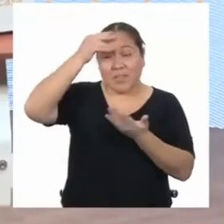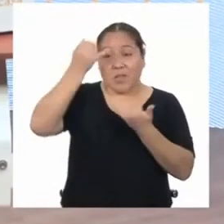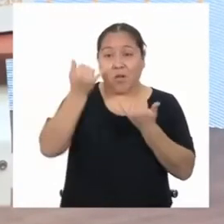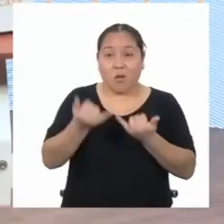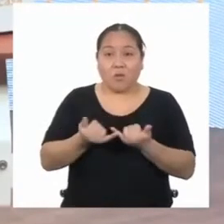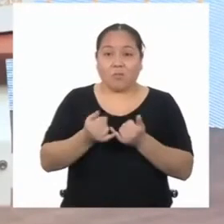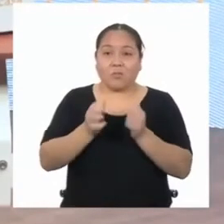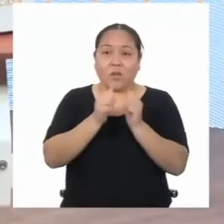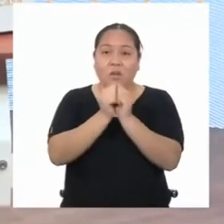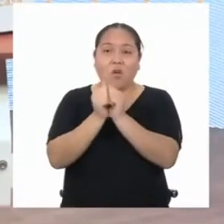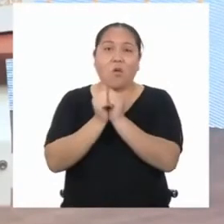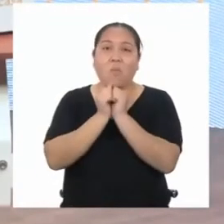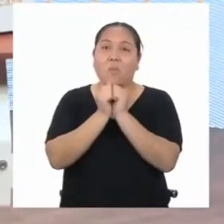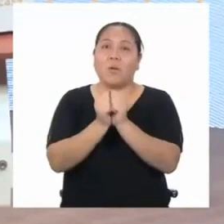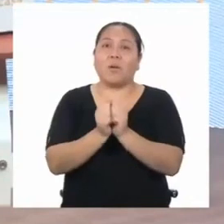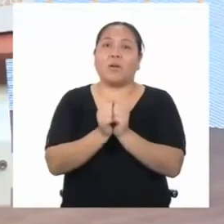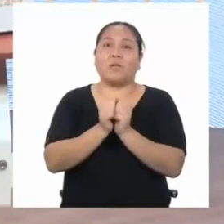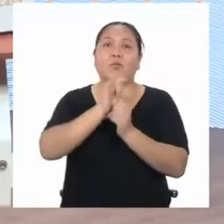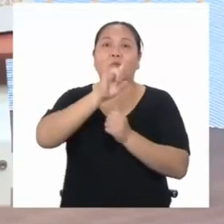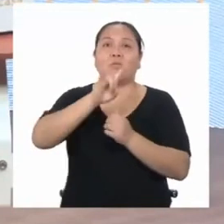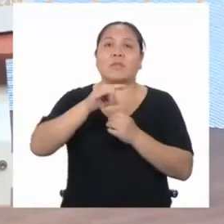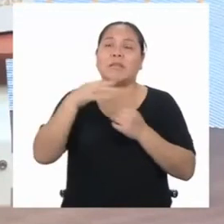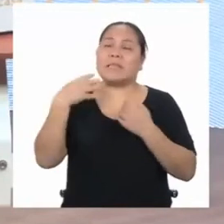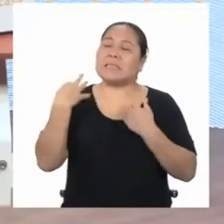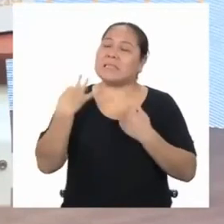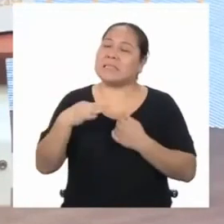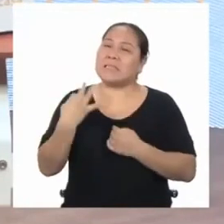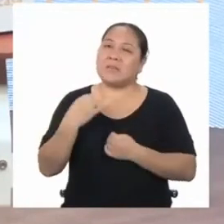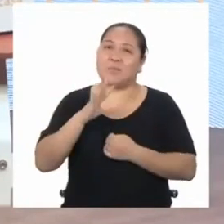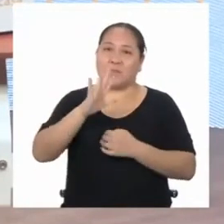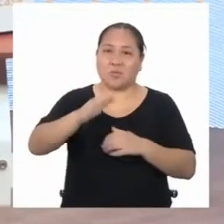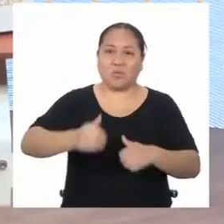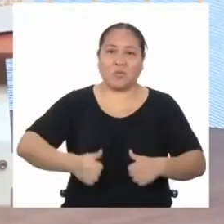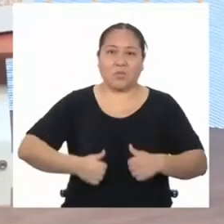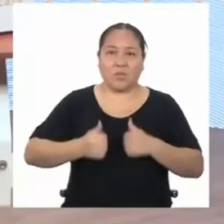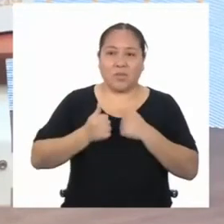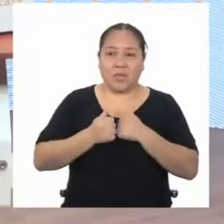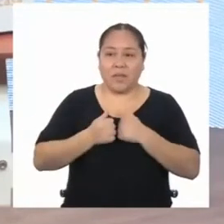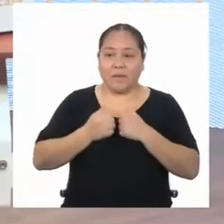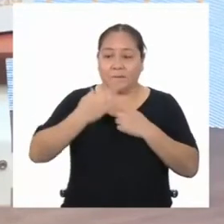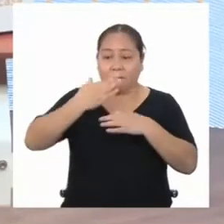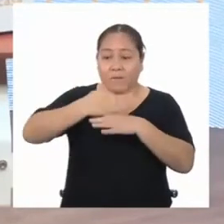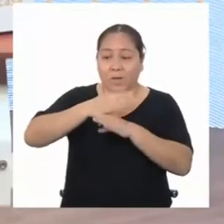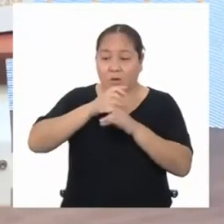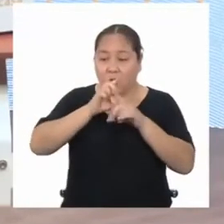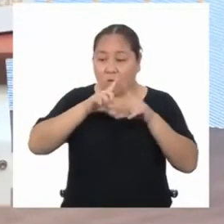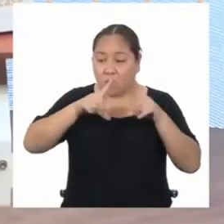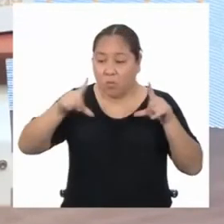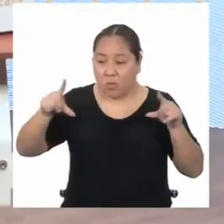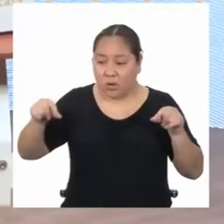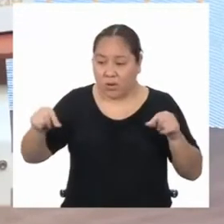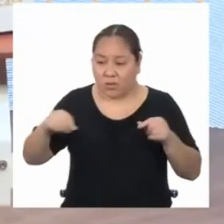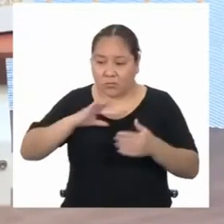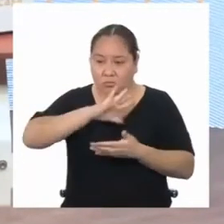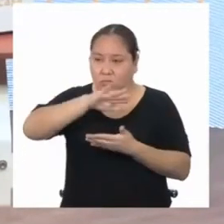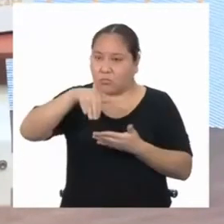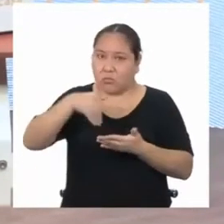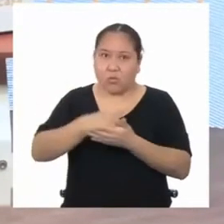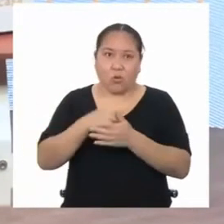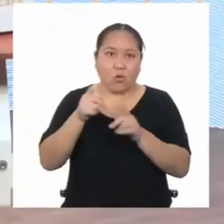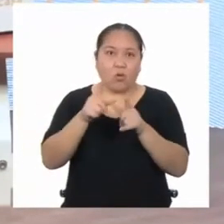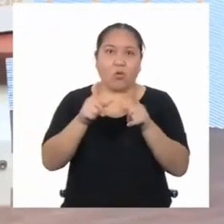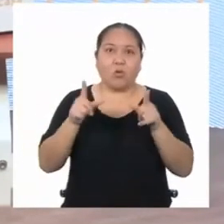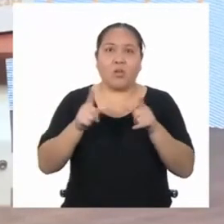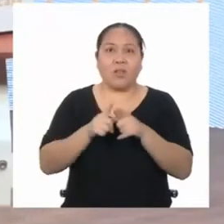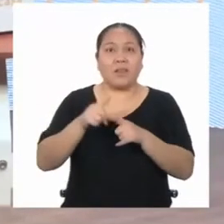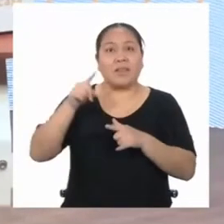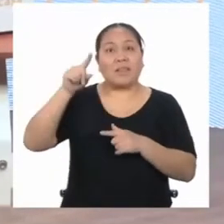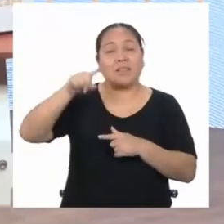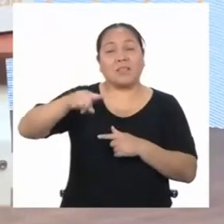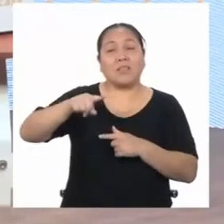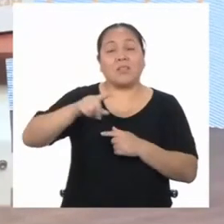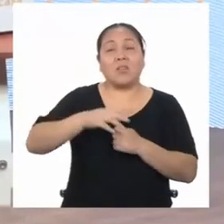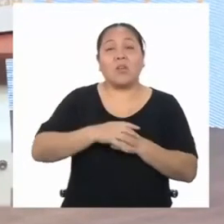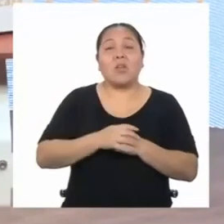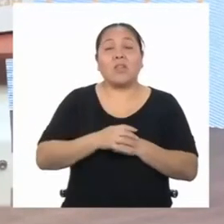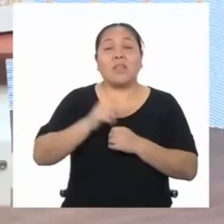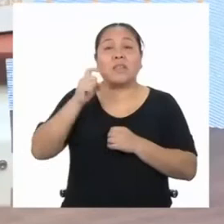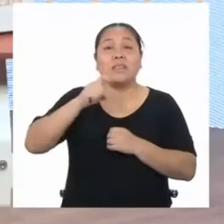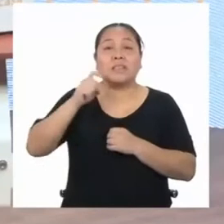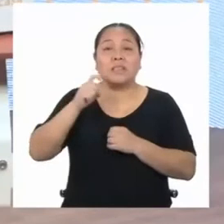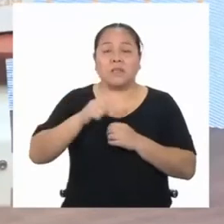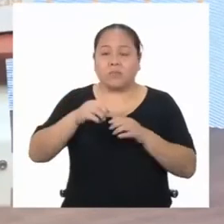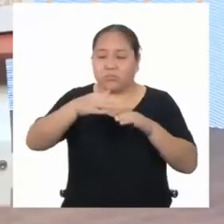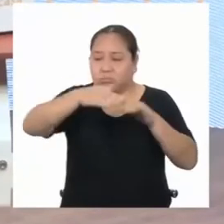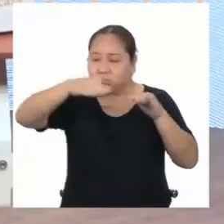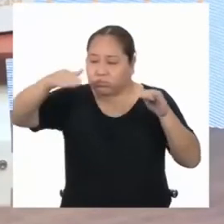acompañar y les va a ser útil toda su vida. Y es que las figuras geométricas están en todas partes. Por eso, saber medir su contorno,